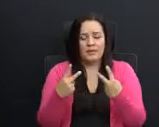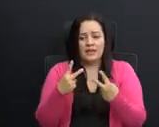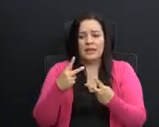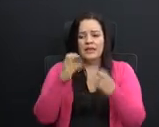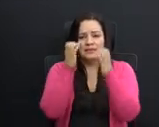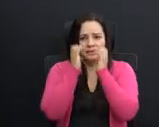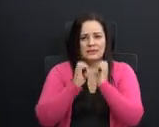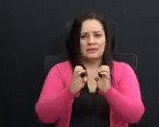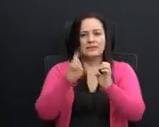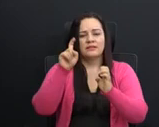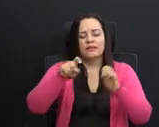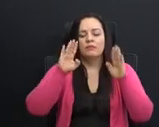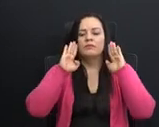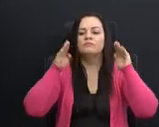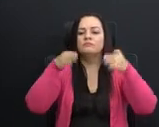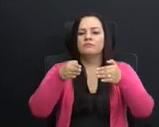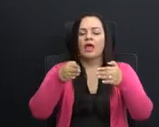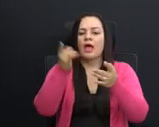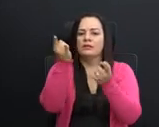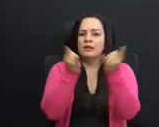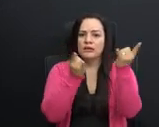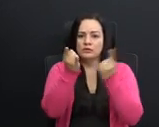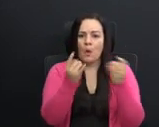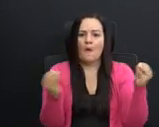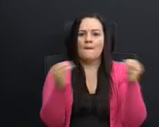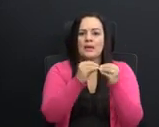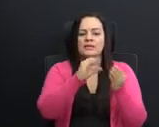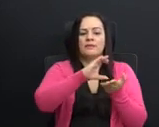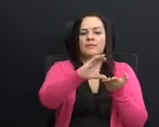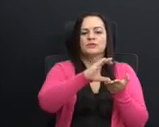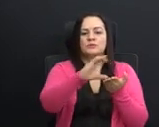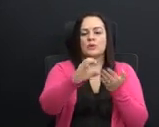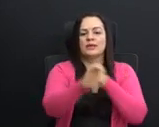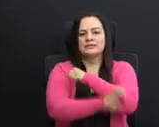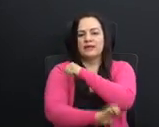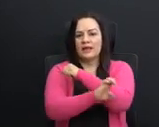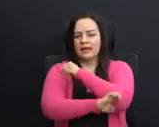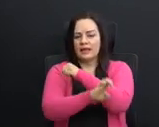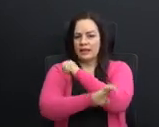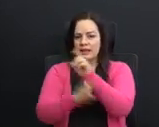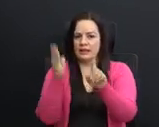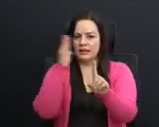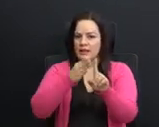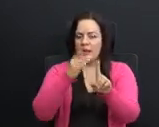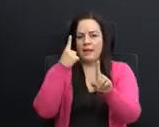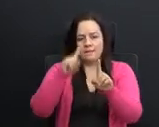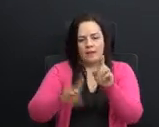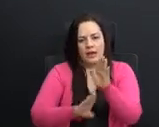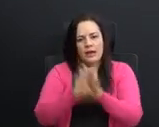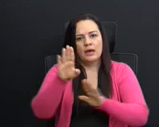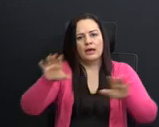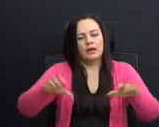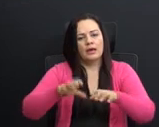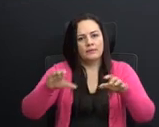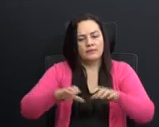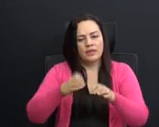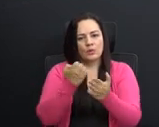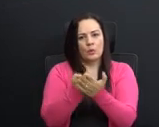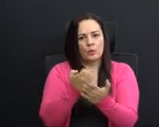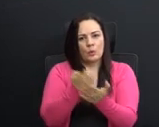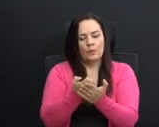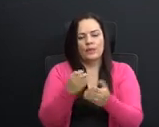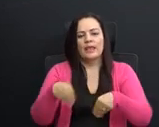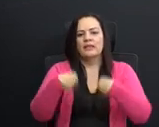debería enfocarse en la atracción de inversión extranjera directa para dinamizar la economía y generar más y más